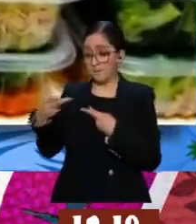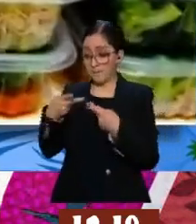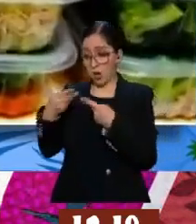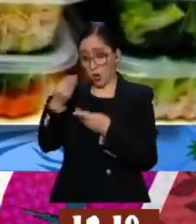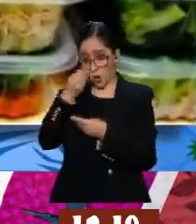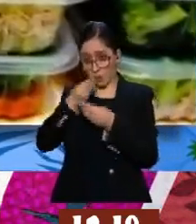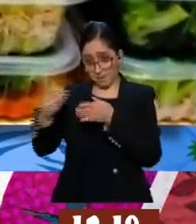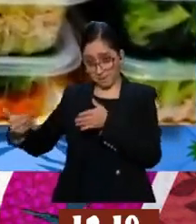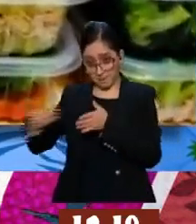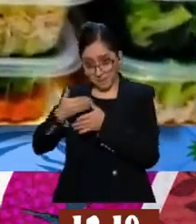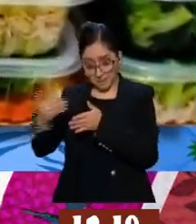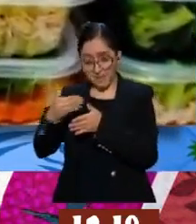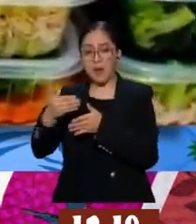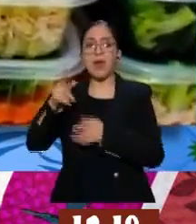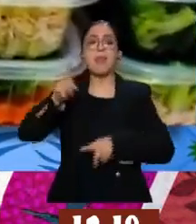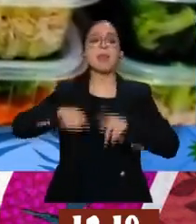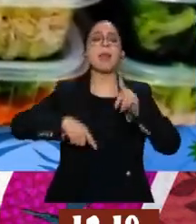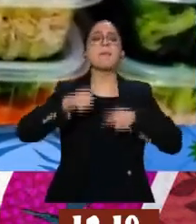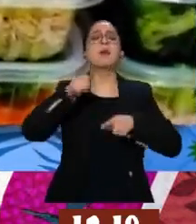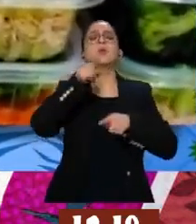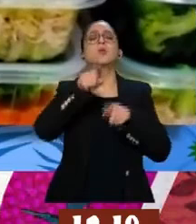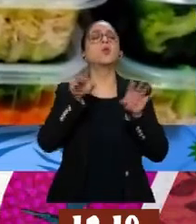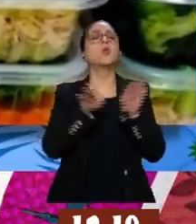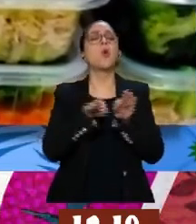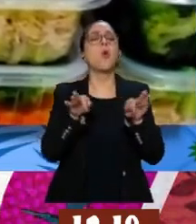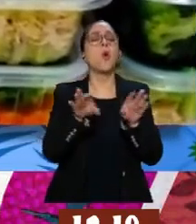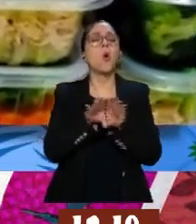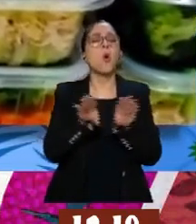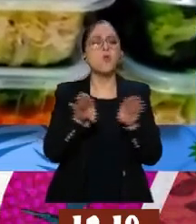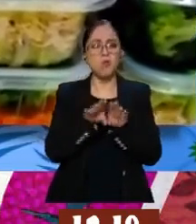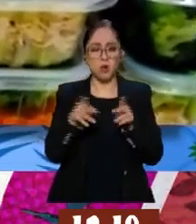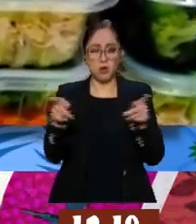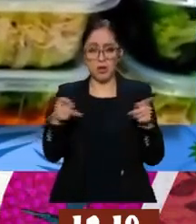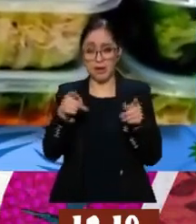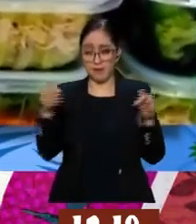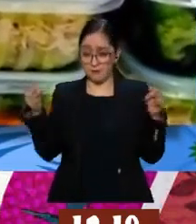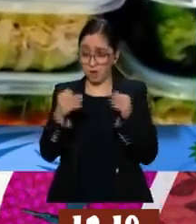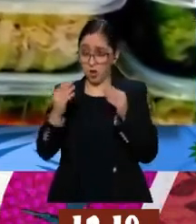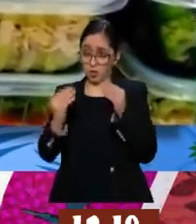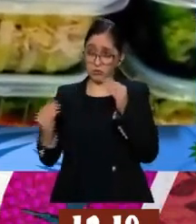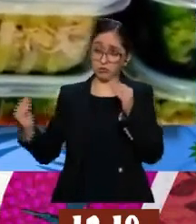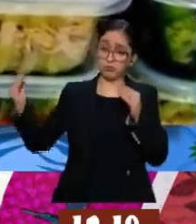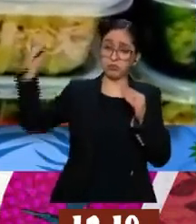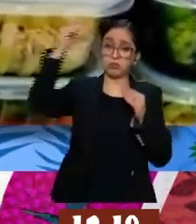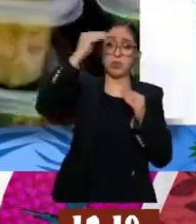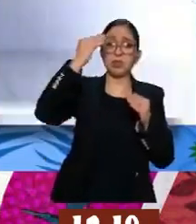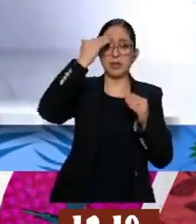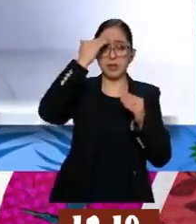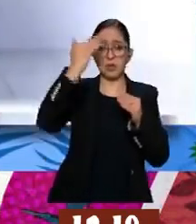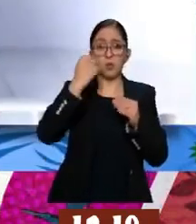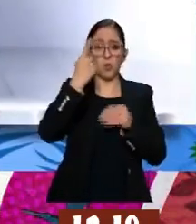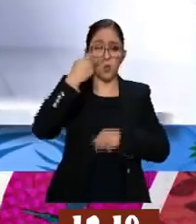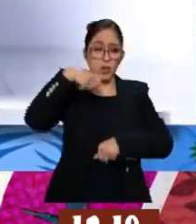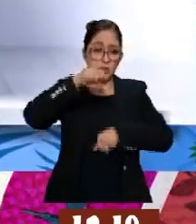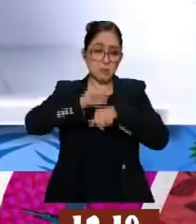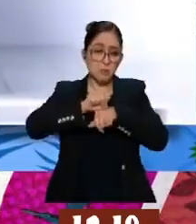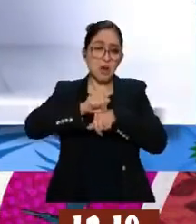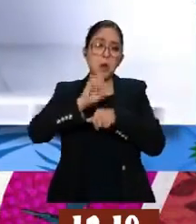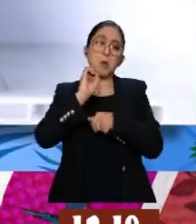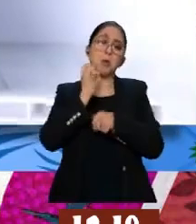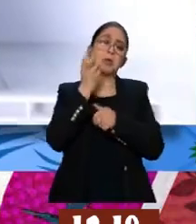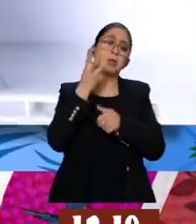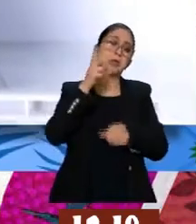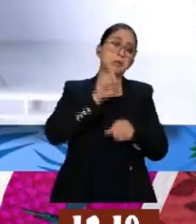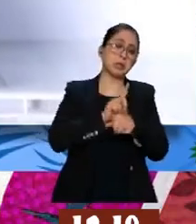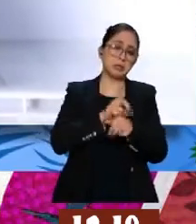depende de las condiciones que fue preparada, si la pones en la parte de arriba también en el refri, también como una semanita puede durar tres días. Y una semana está